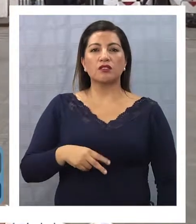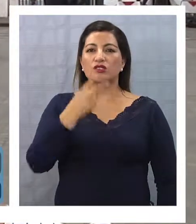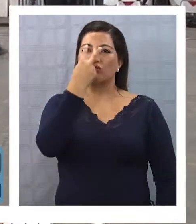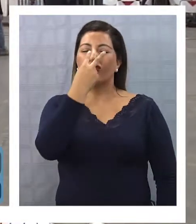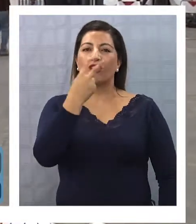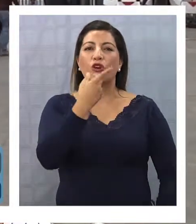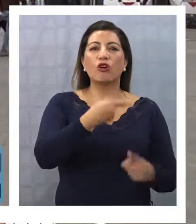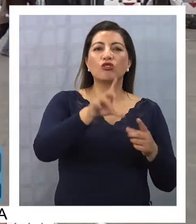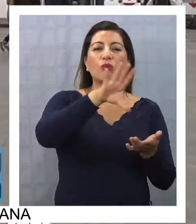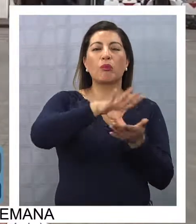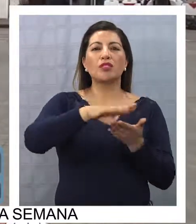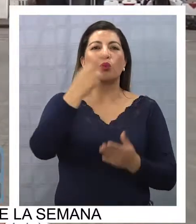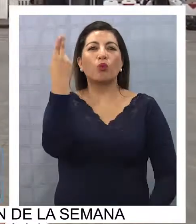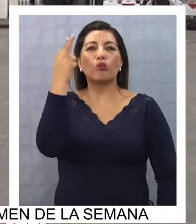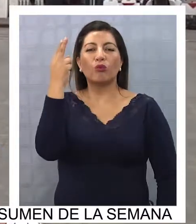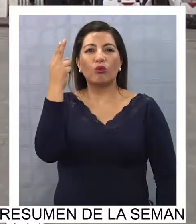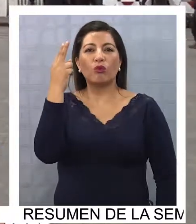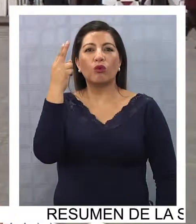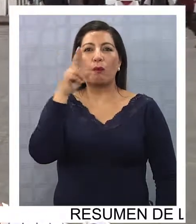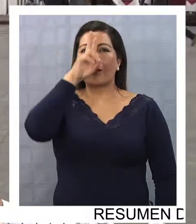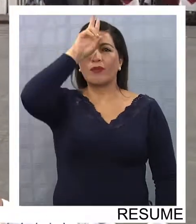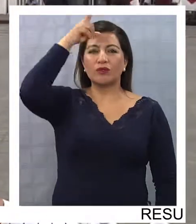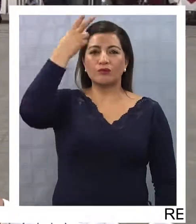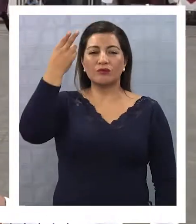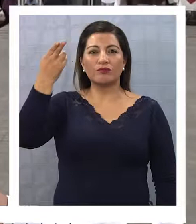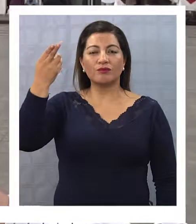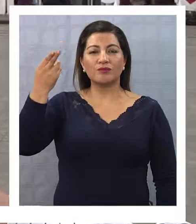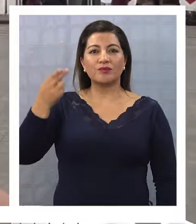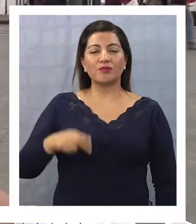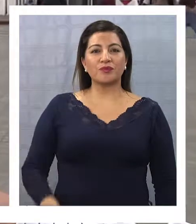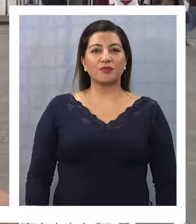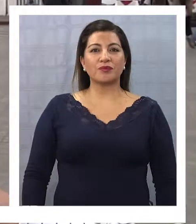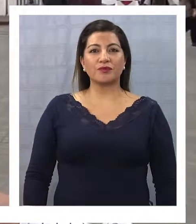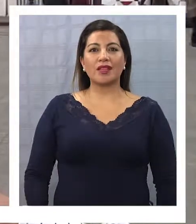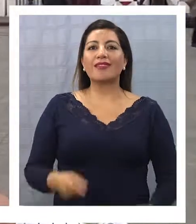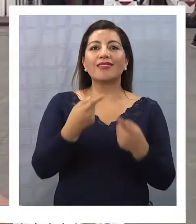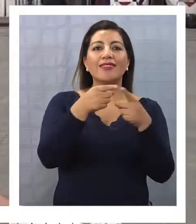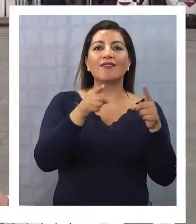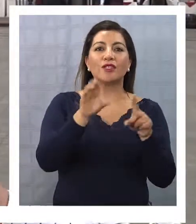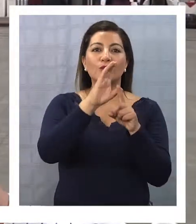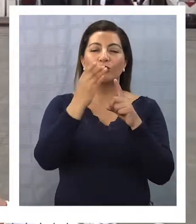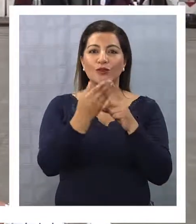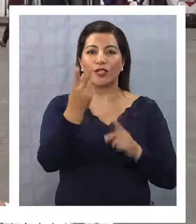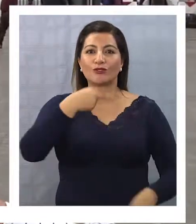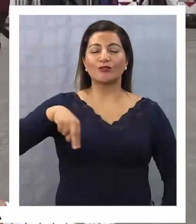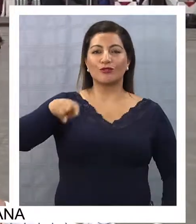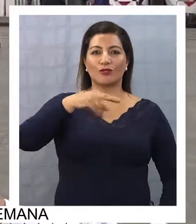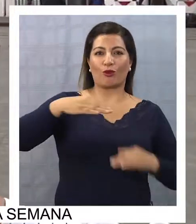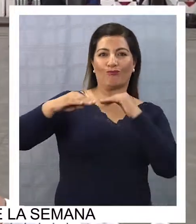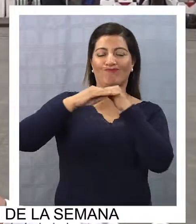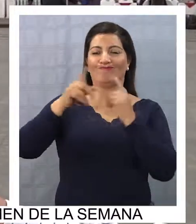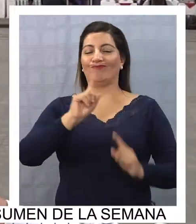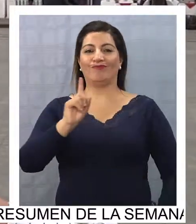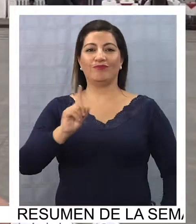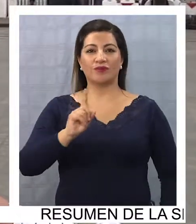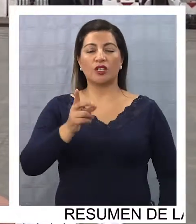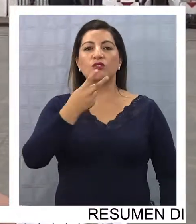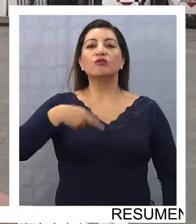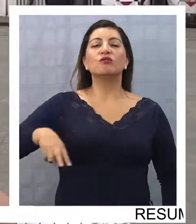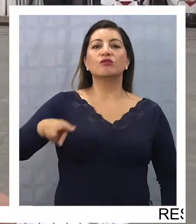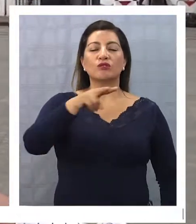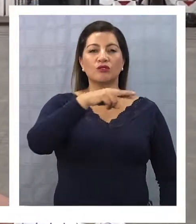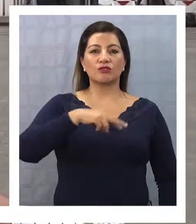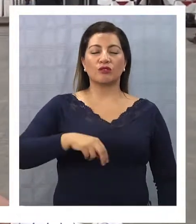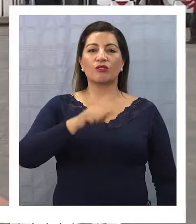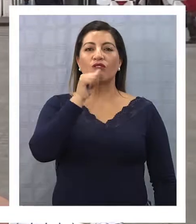países como Uruguay, como Perú, son distintos a nosotros. Nosotros estamos de frentón lo